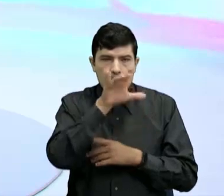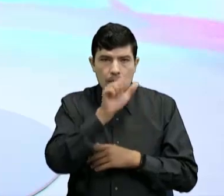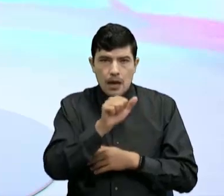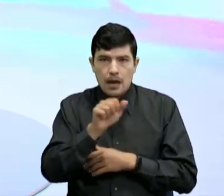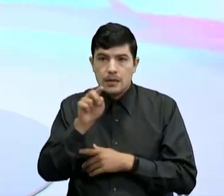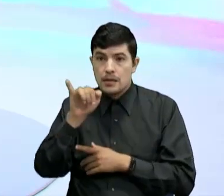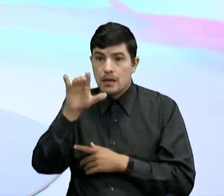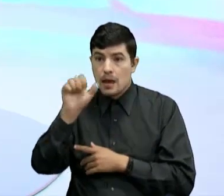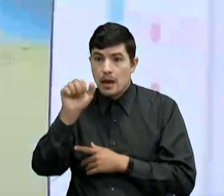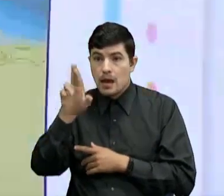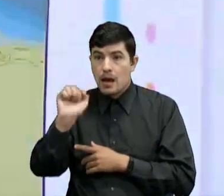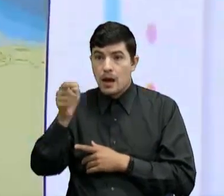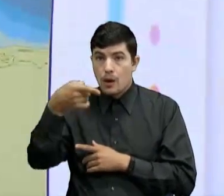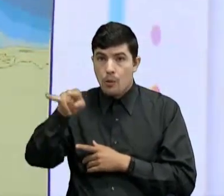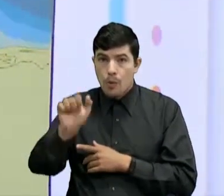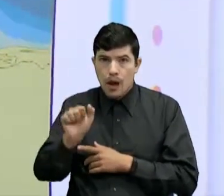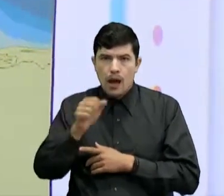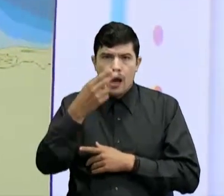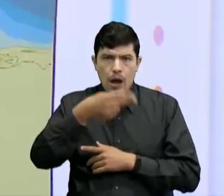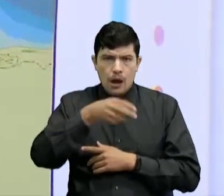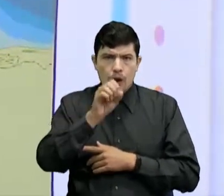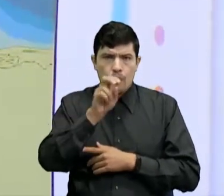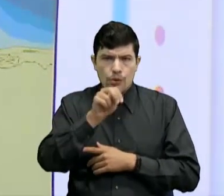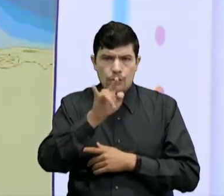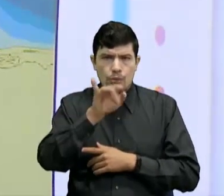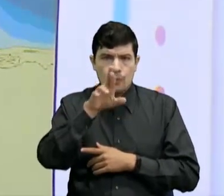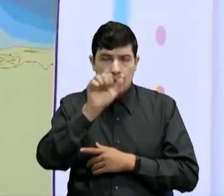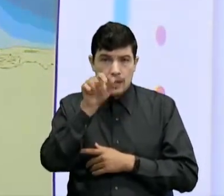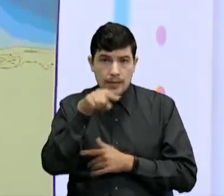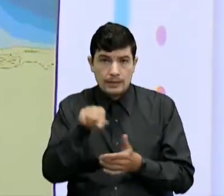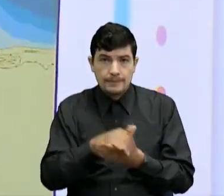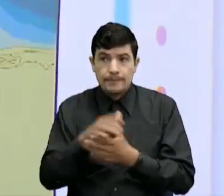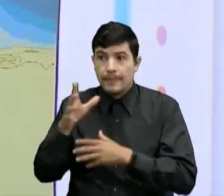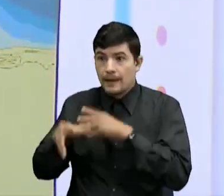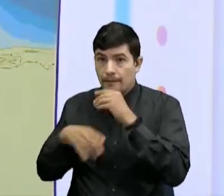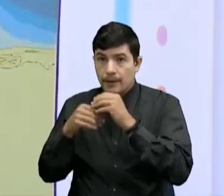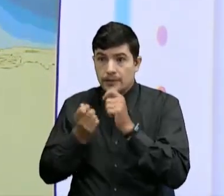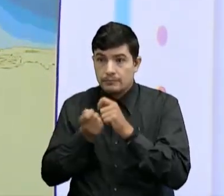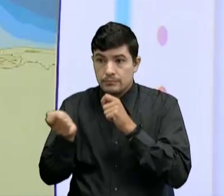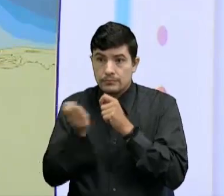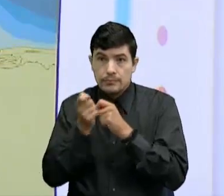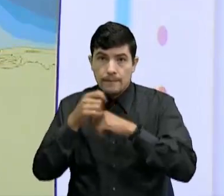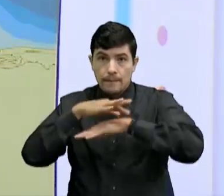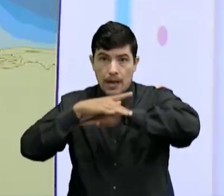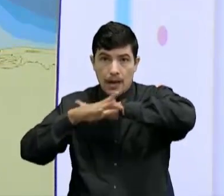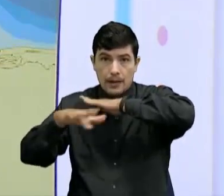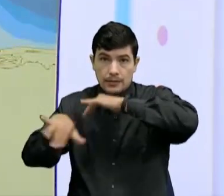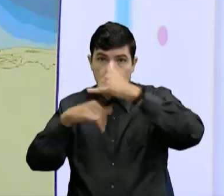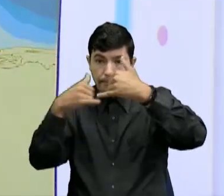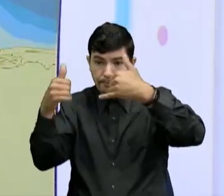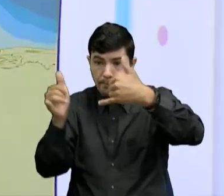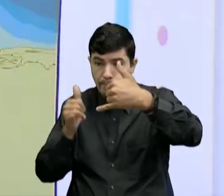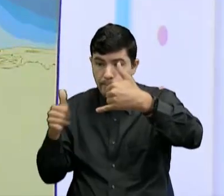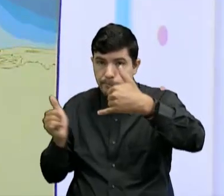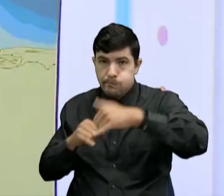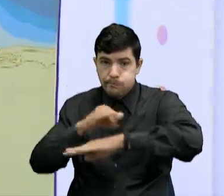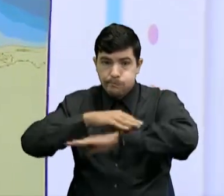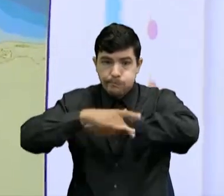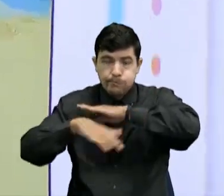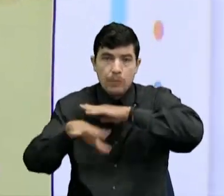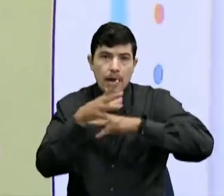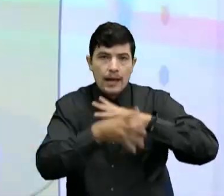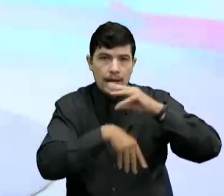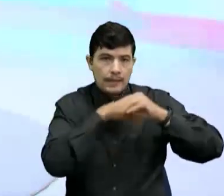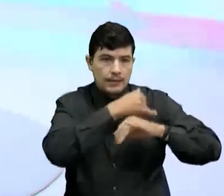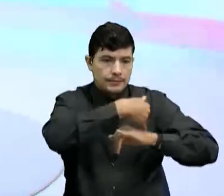Panamá Honduras Honduras Honduras también Tenemos fronteras marítimas Que son los mares Y tenemos fronteras